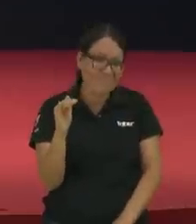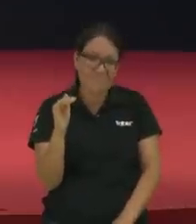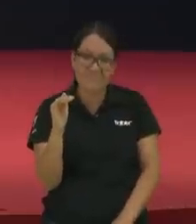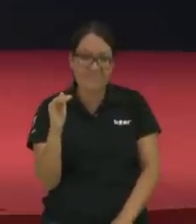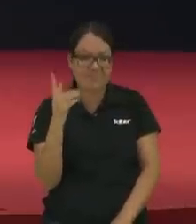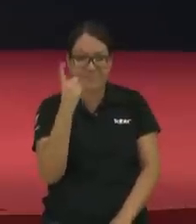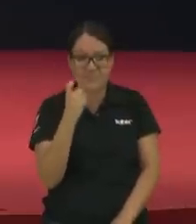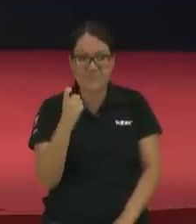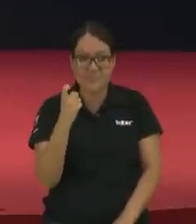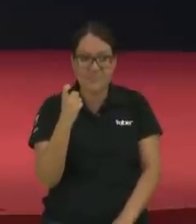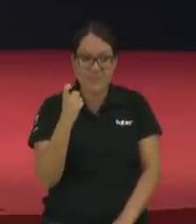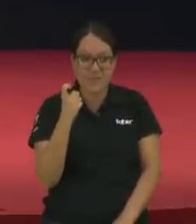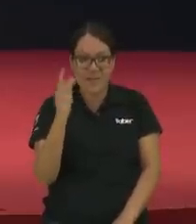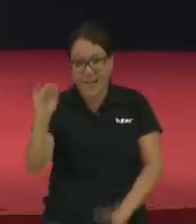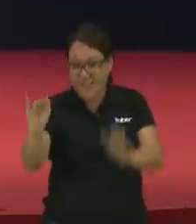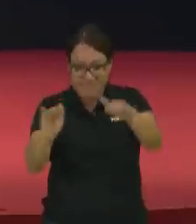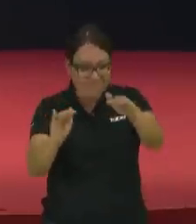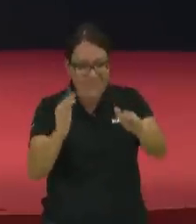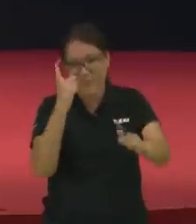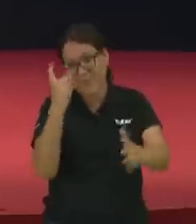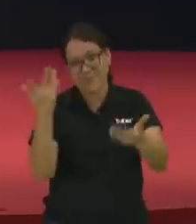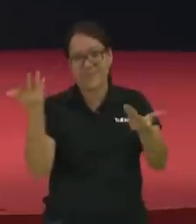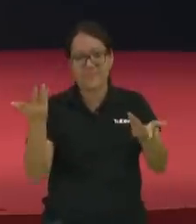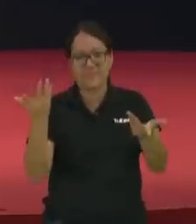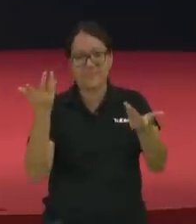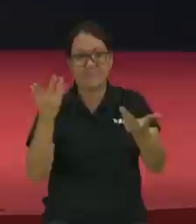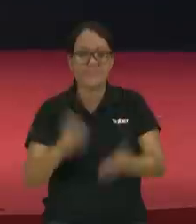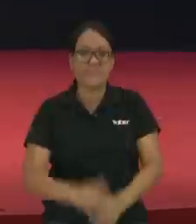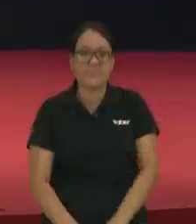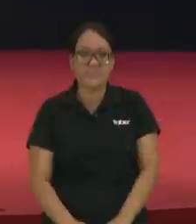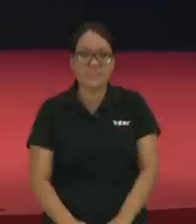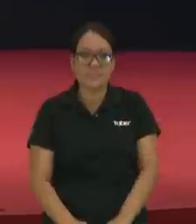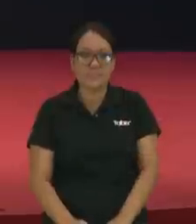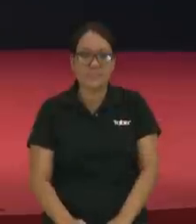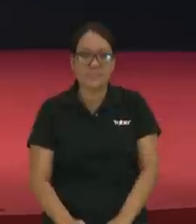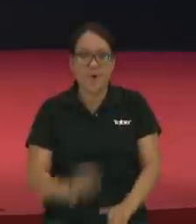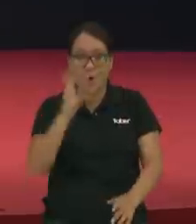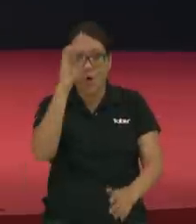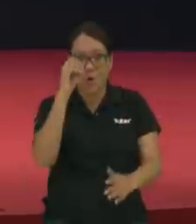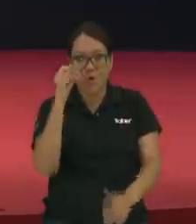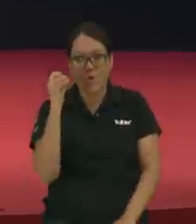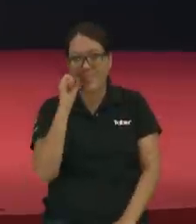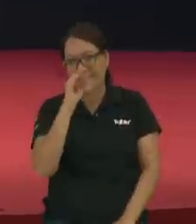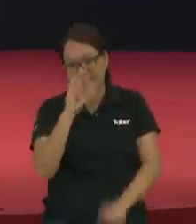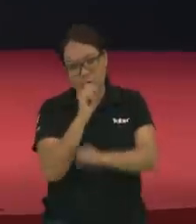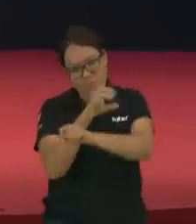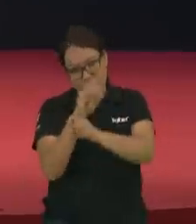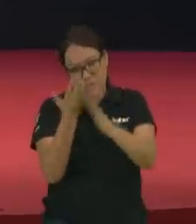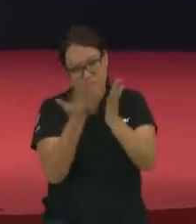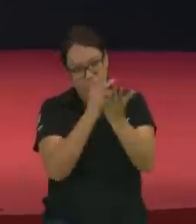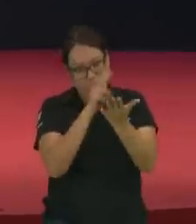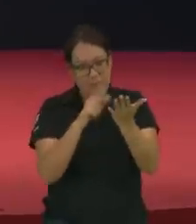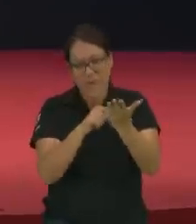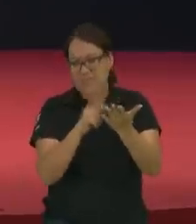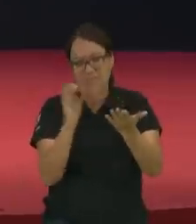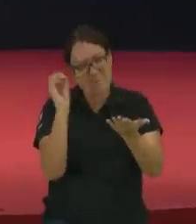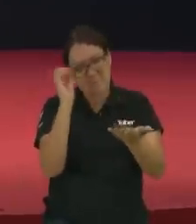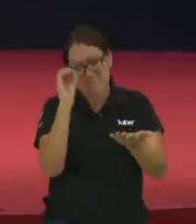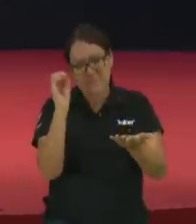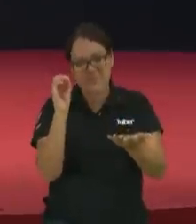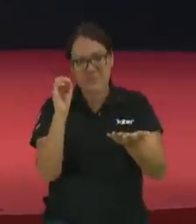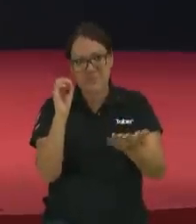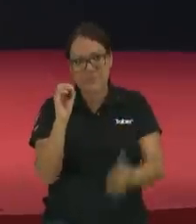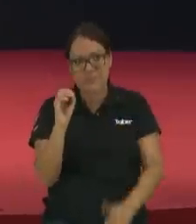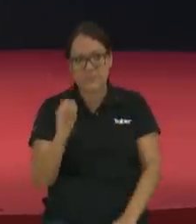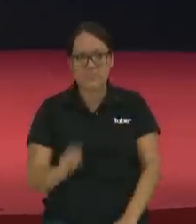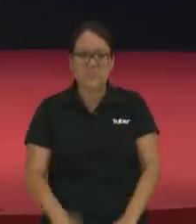nadie le advirtió nadie lo invita a su constante lectura de la Biblia nadie lo invita simplemente le damos